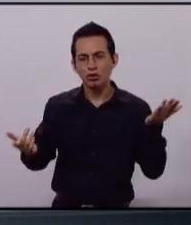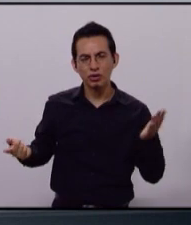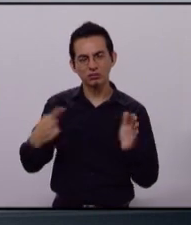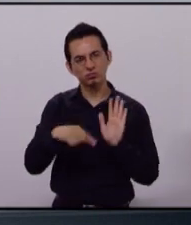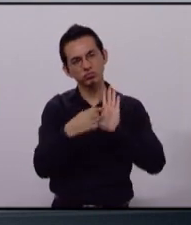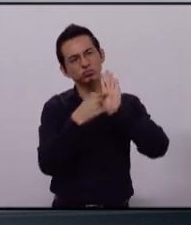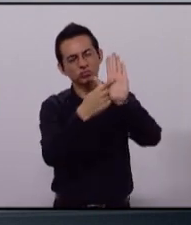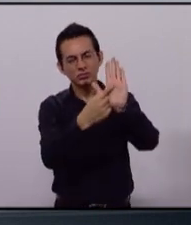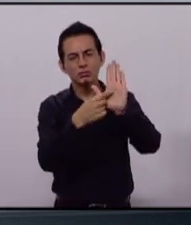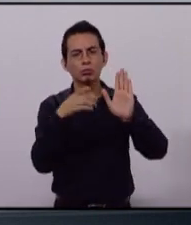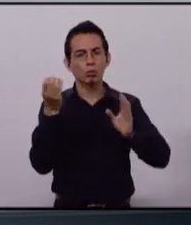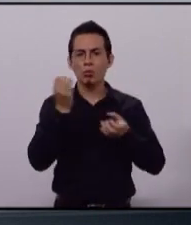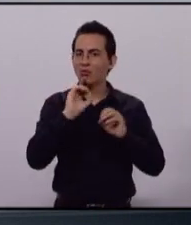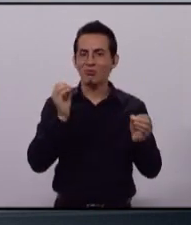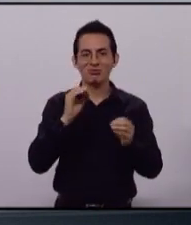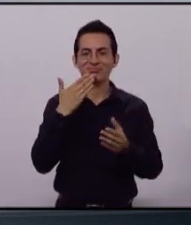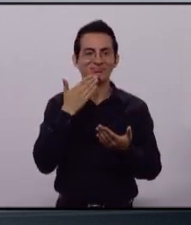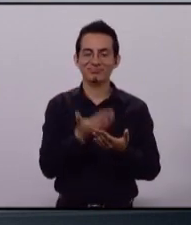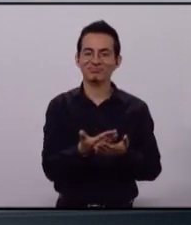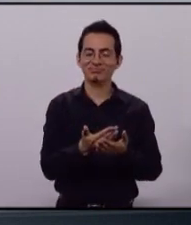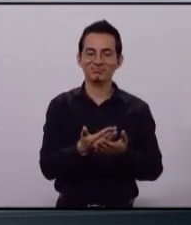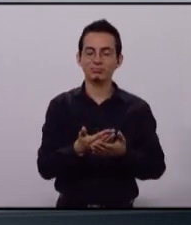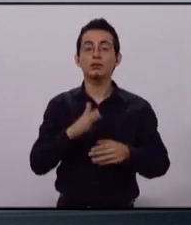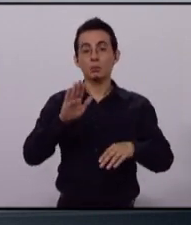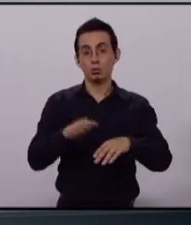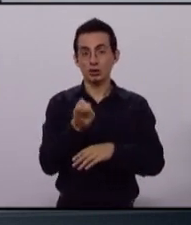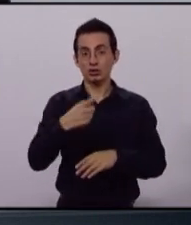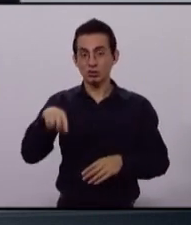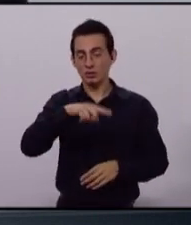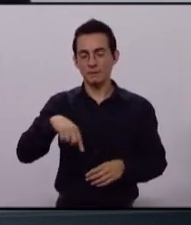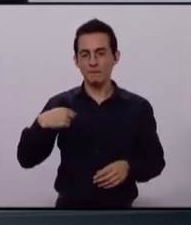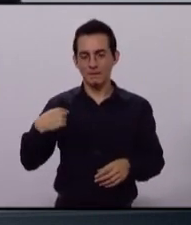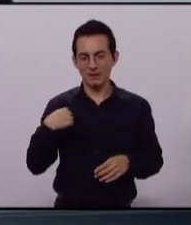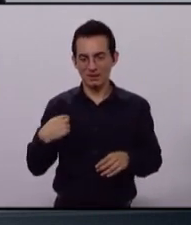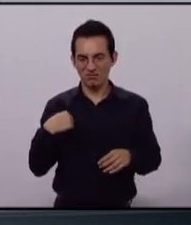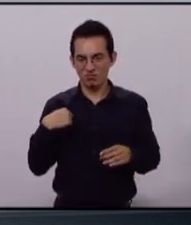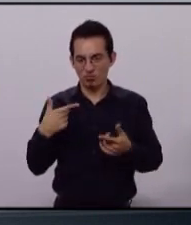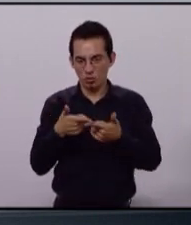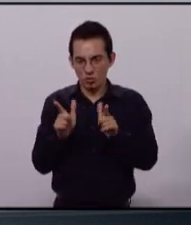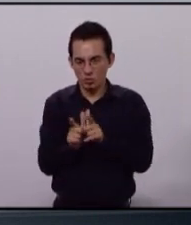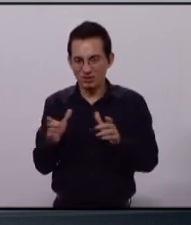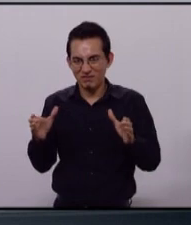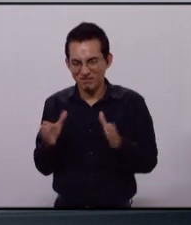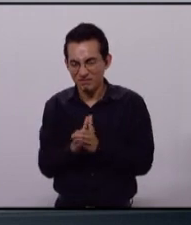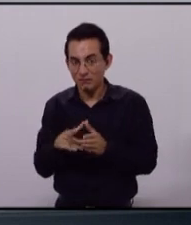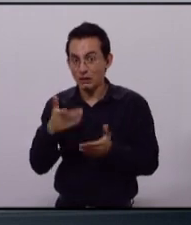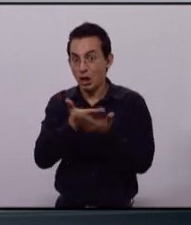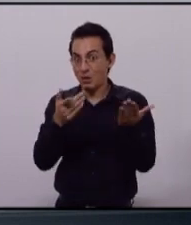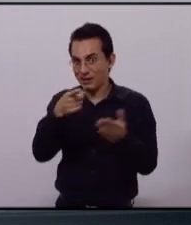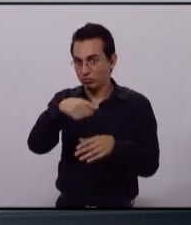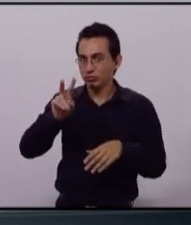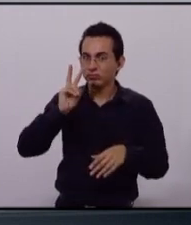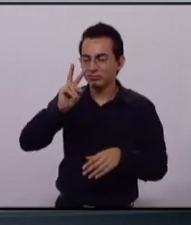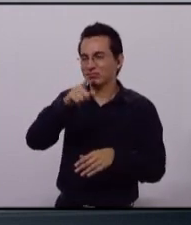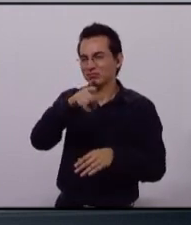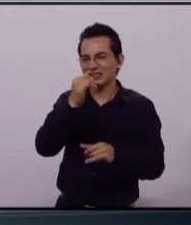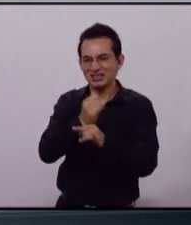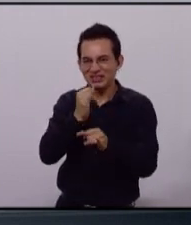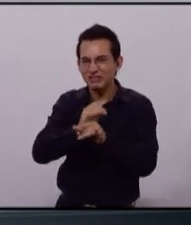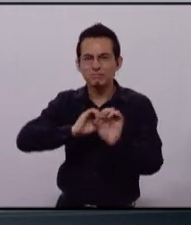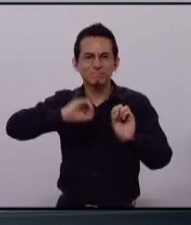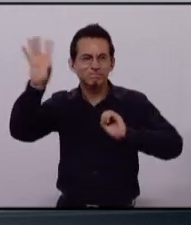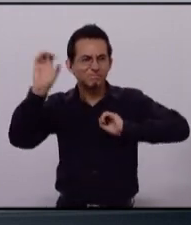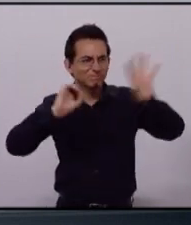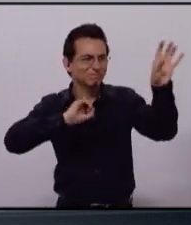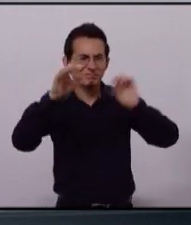declaración de intereses. Bueno, en estos momentos mi equipo de redes está subiendo a nuestras cuentas, a nuestras